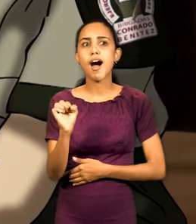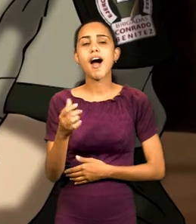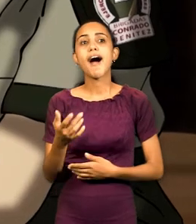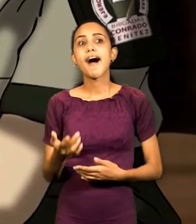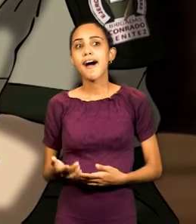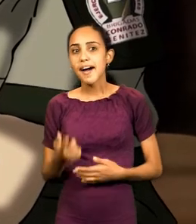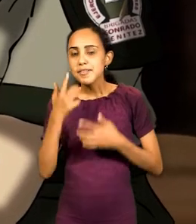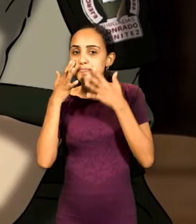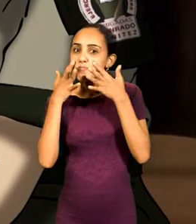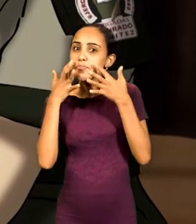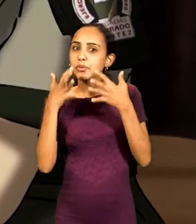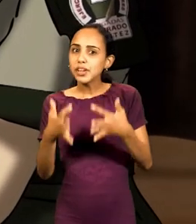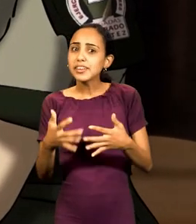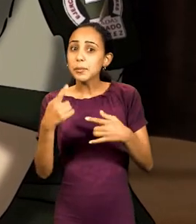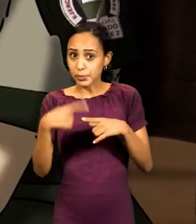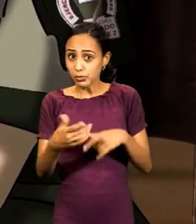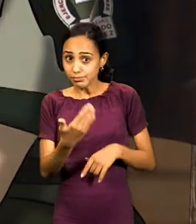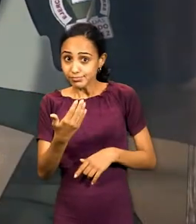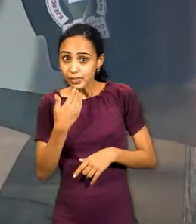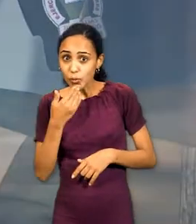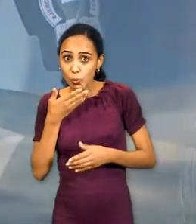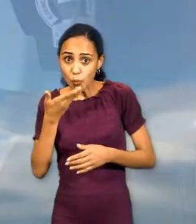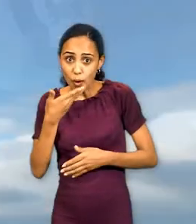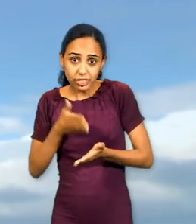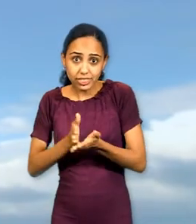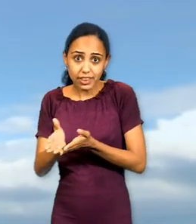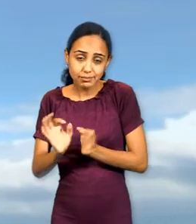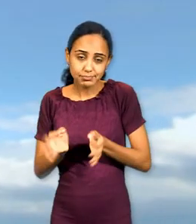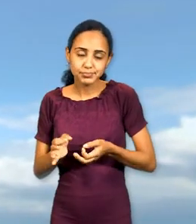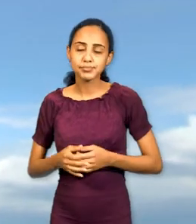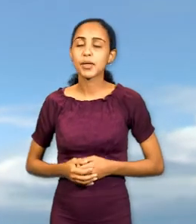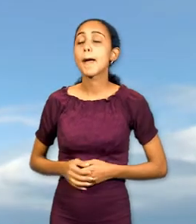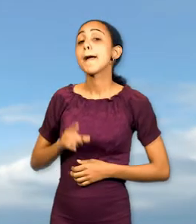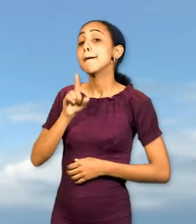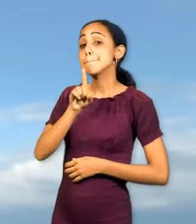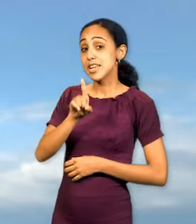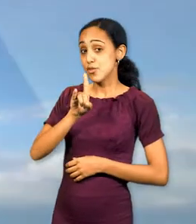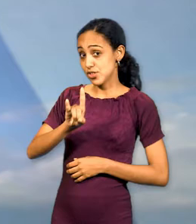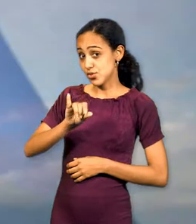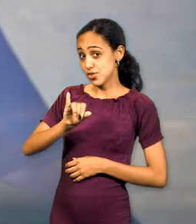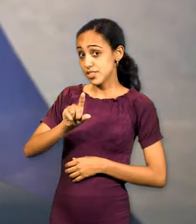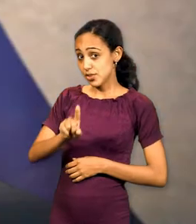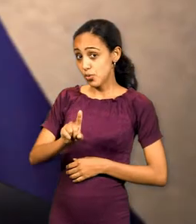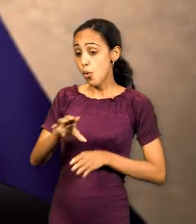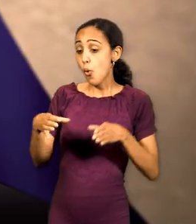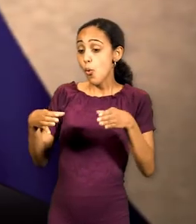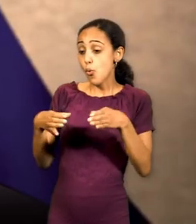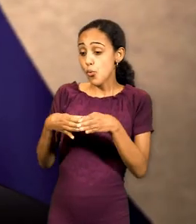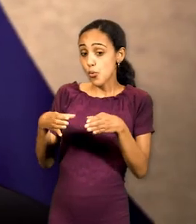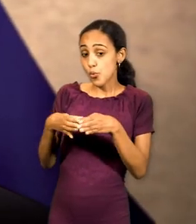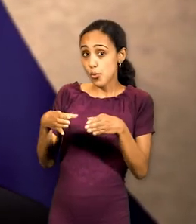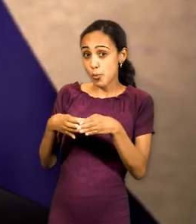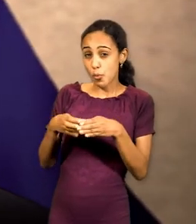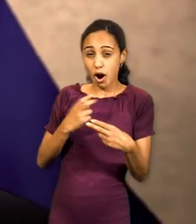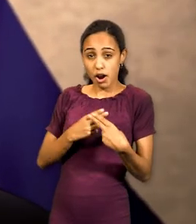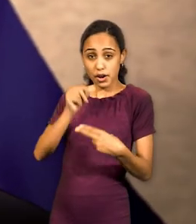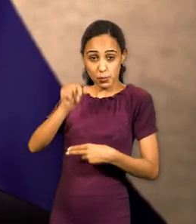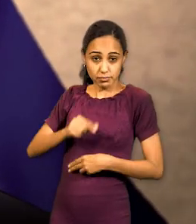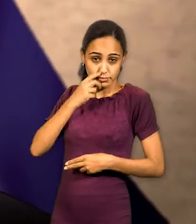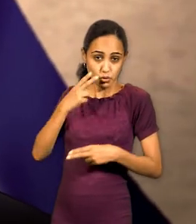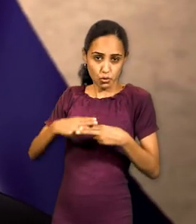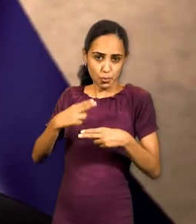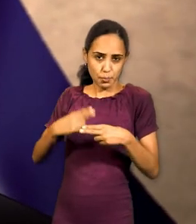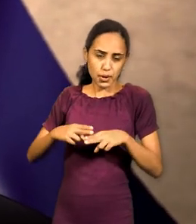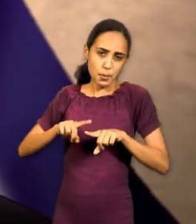¡Qué interesante! ¡Pero sigue, sigue! En 1961, se crearon las brigadas Conrado Benítez,